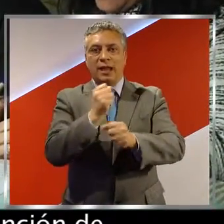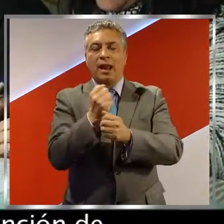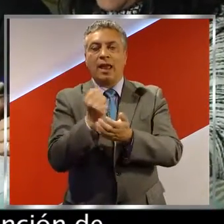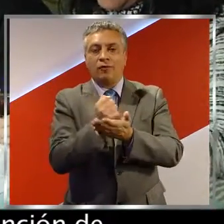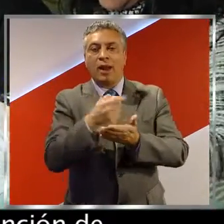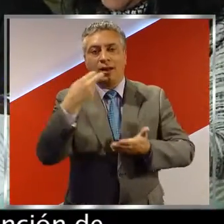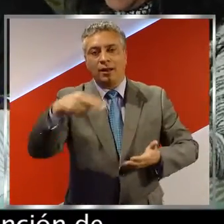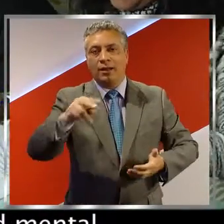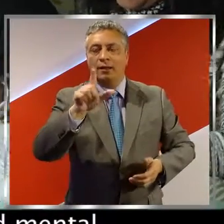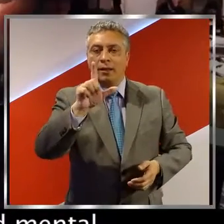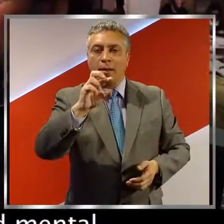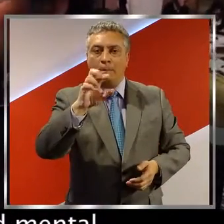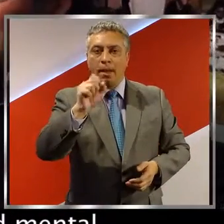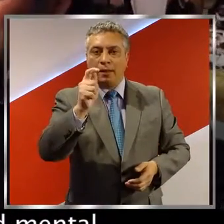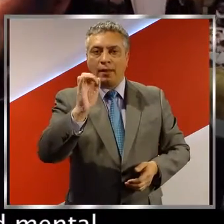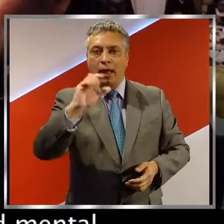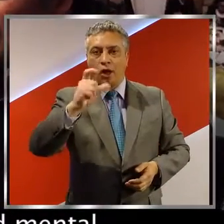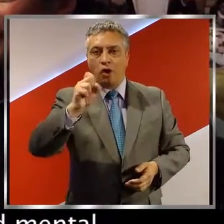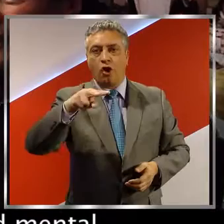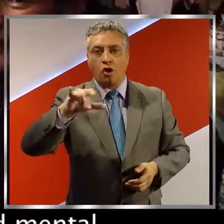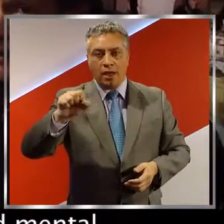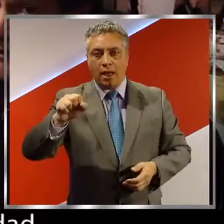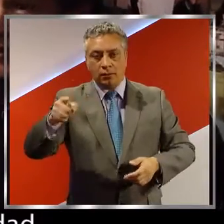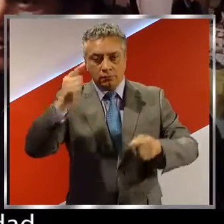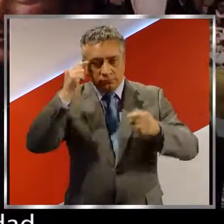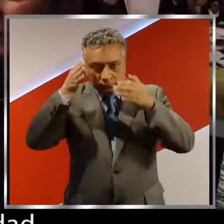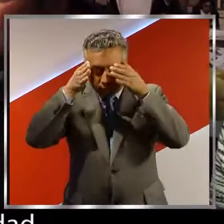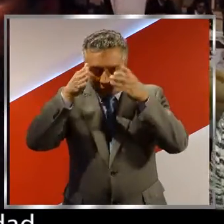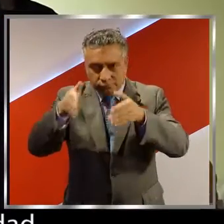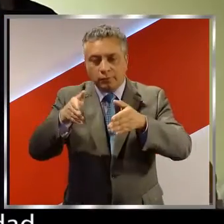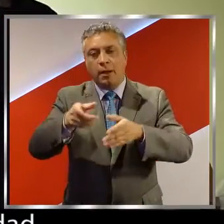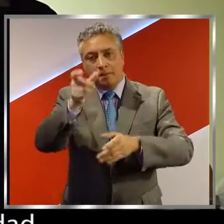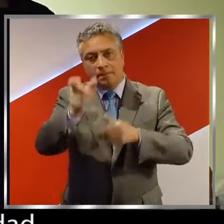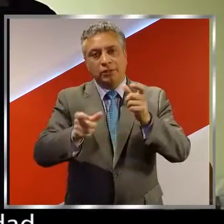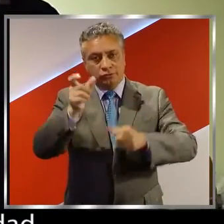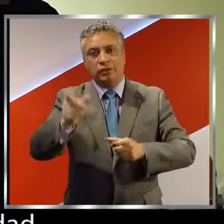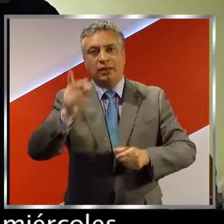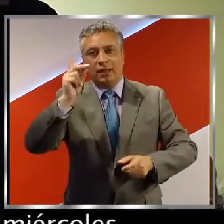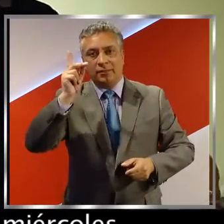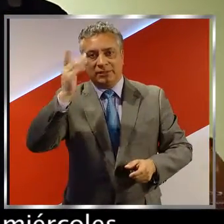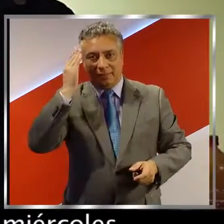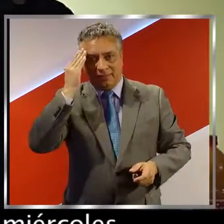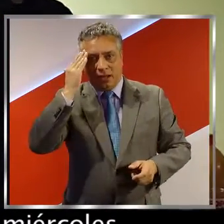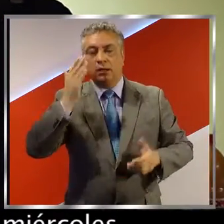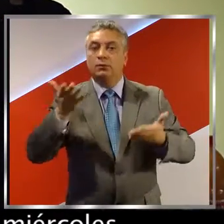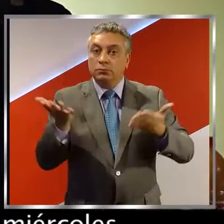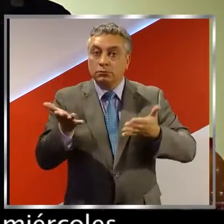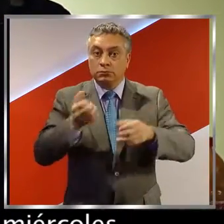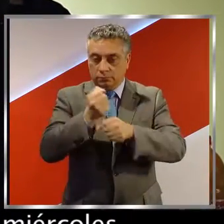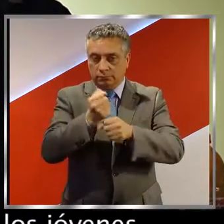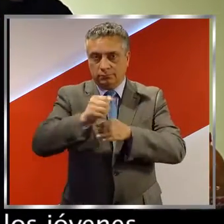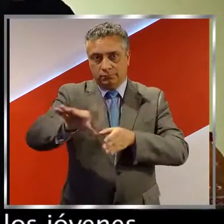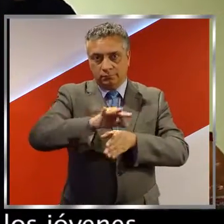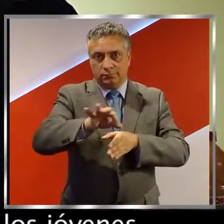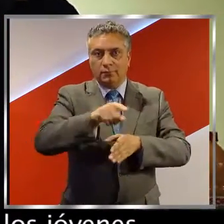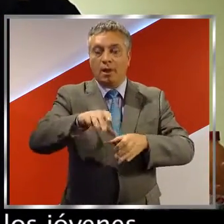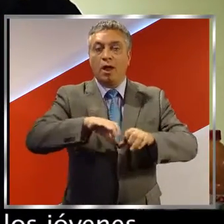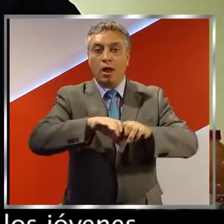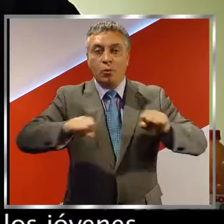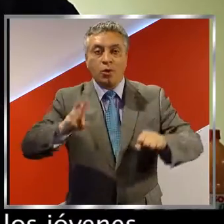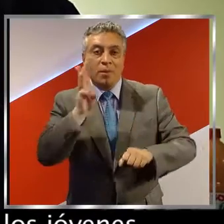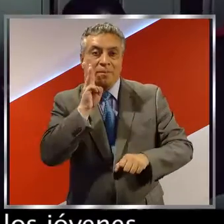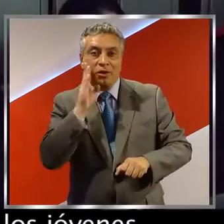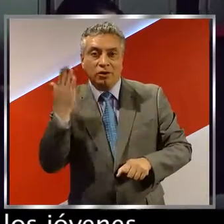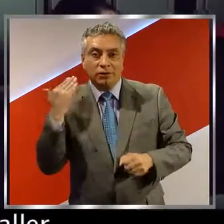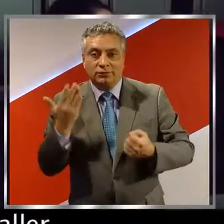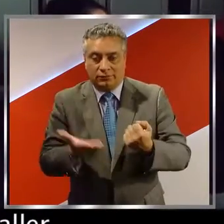técnica para la atención de personas con discapacidad mental en la línea empleabilidad. El acuerdo se suscribió este miércoles y consiste en brindar